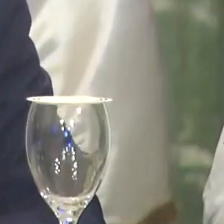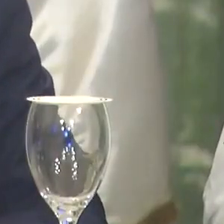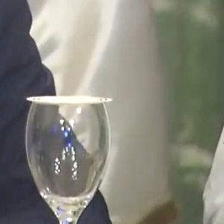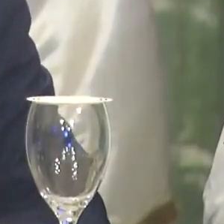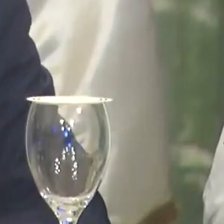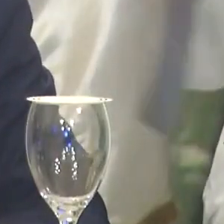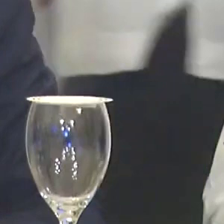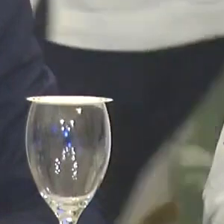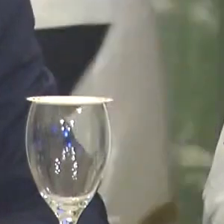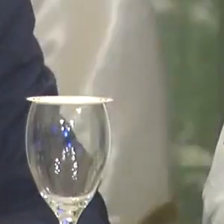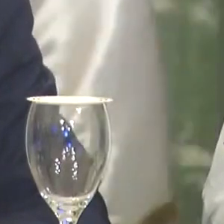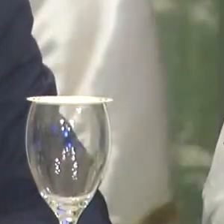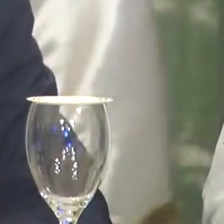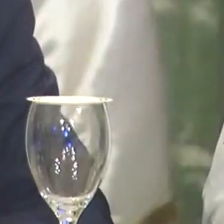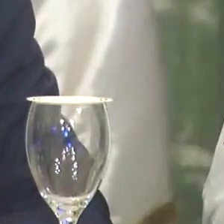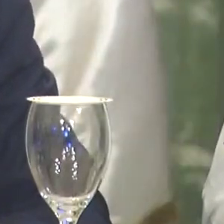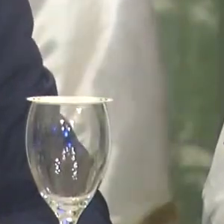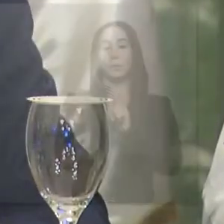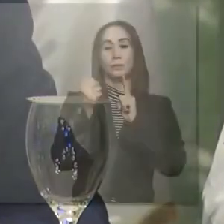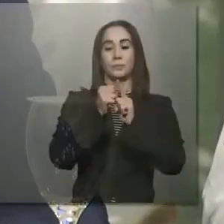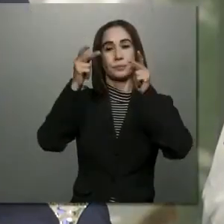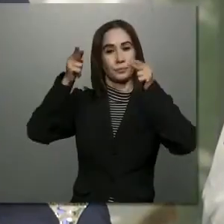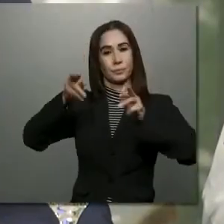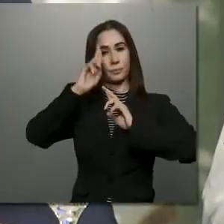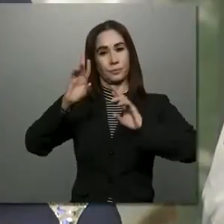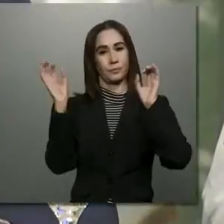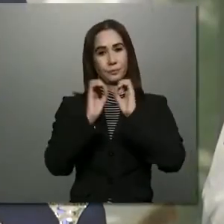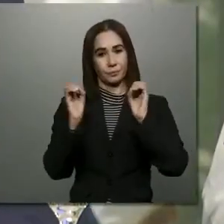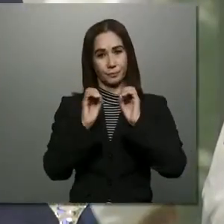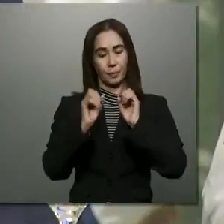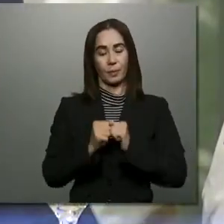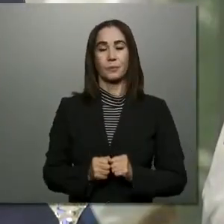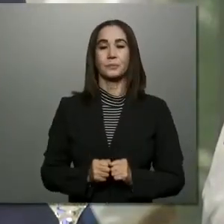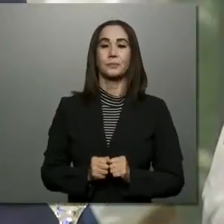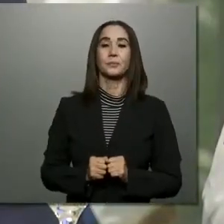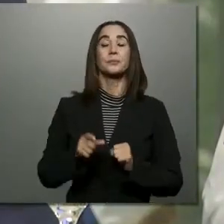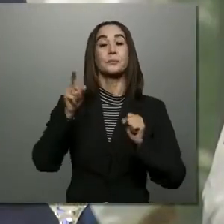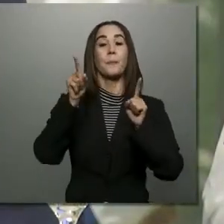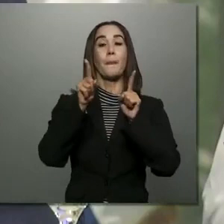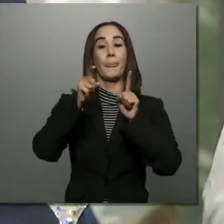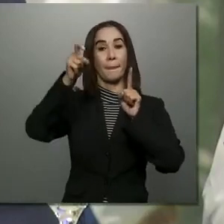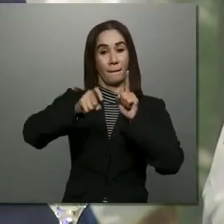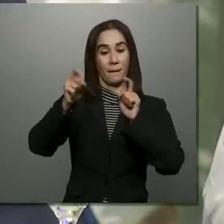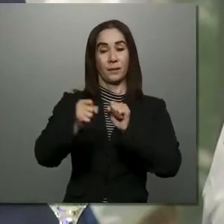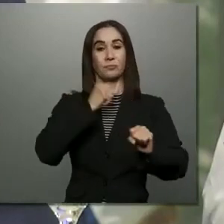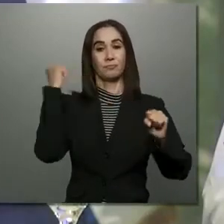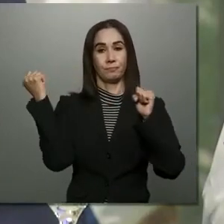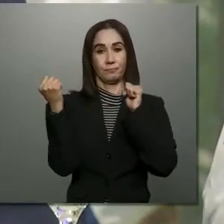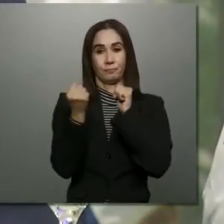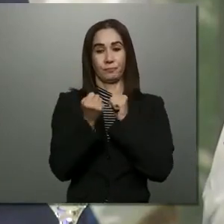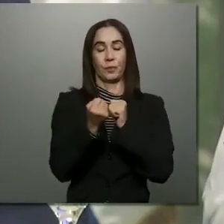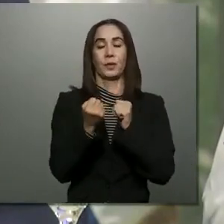uso de la fuerza de cara a los derechos humanos, necesidad de fortalecimiento de la carrera